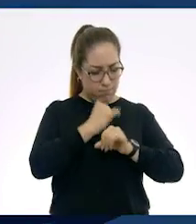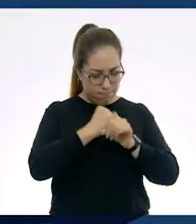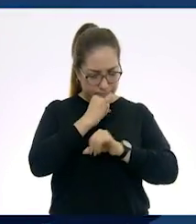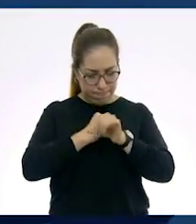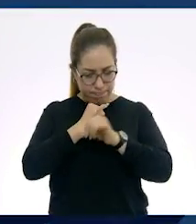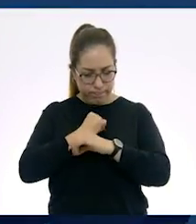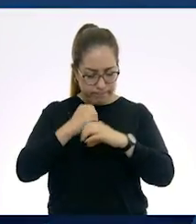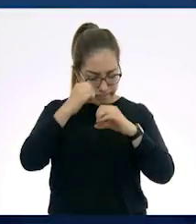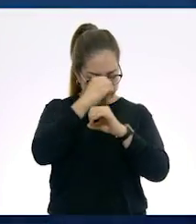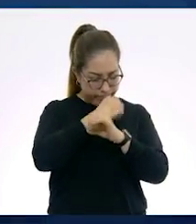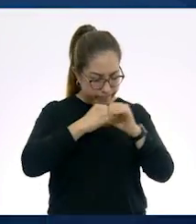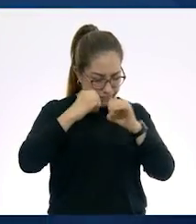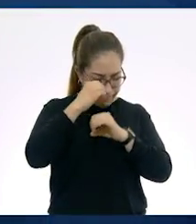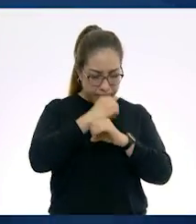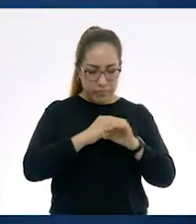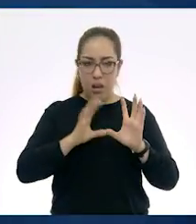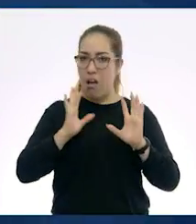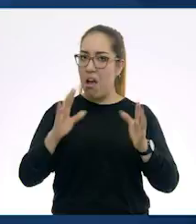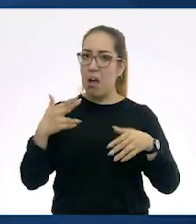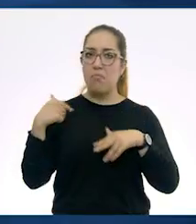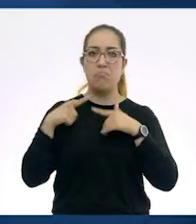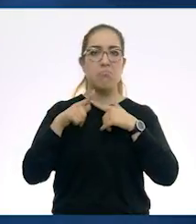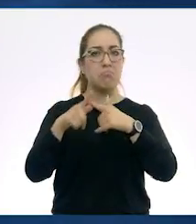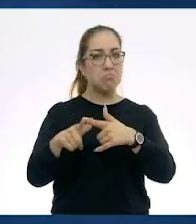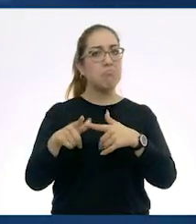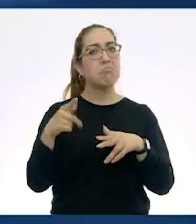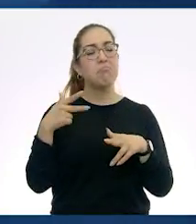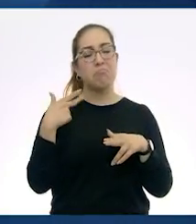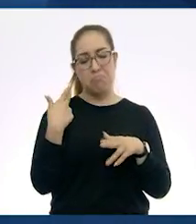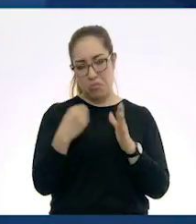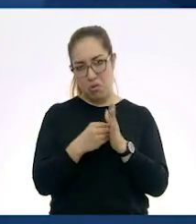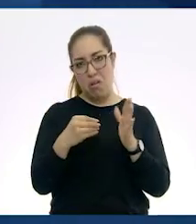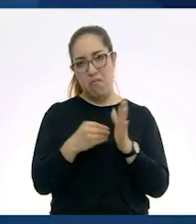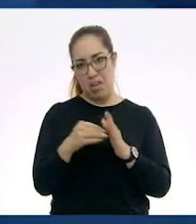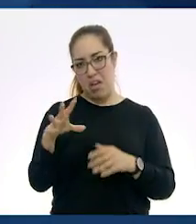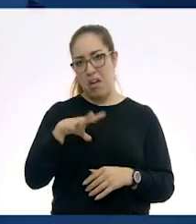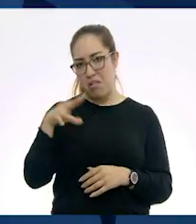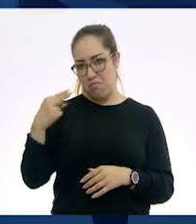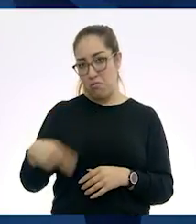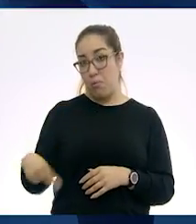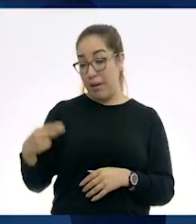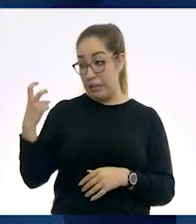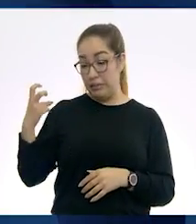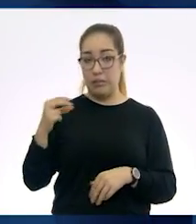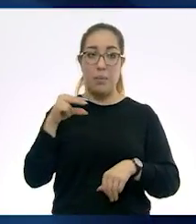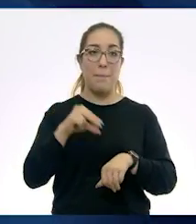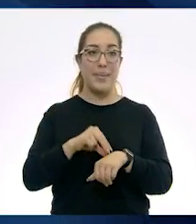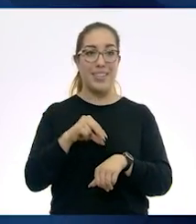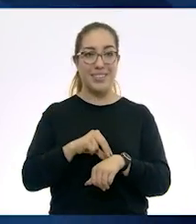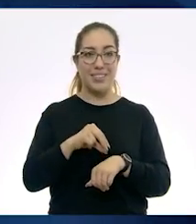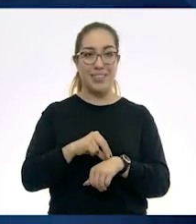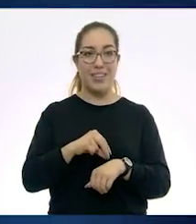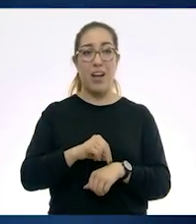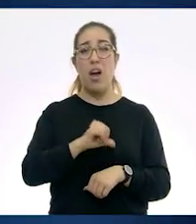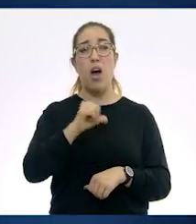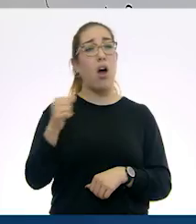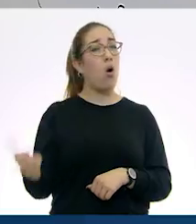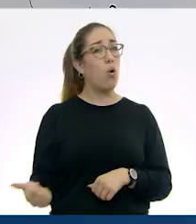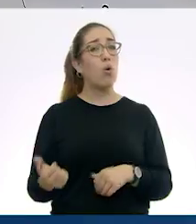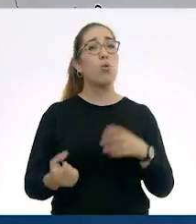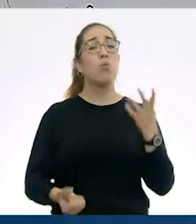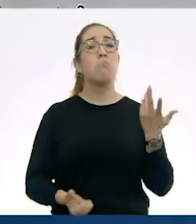época y que no han desechado. Entonces también vamos a anotar medicina. Y ahora vamos con China.